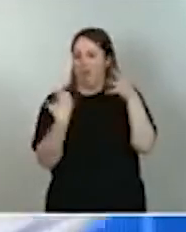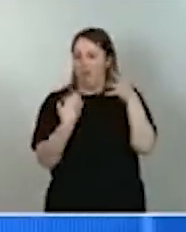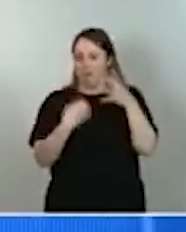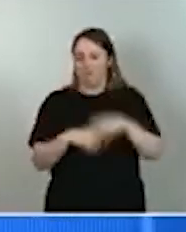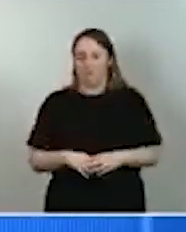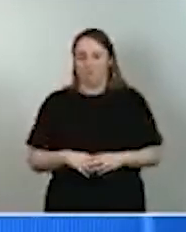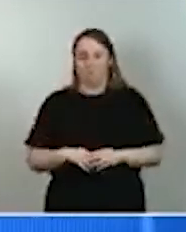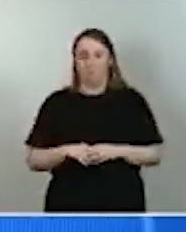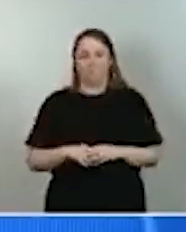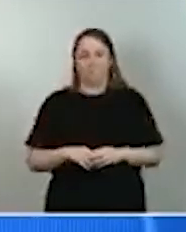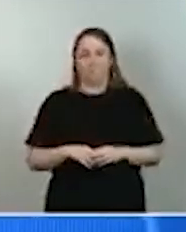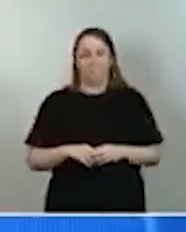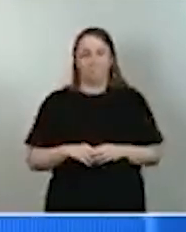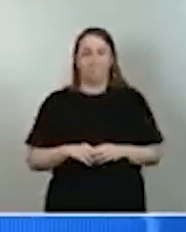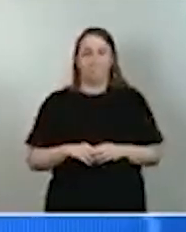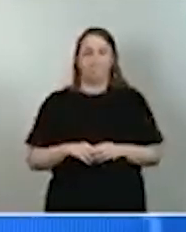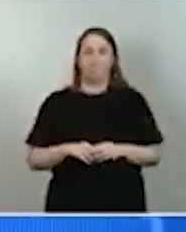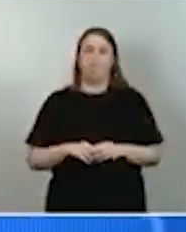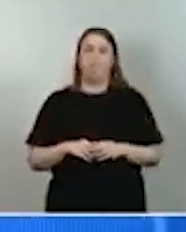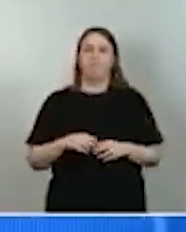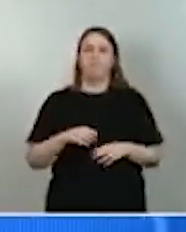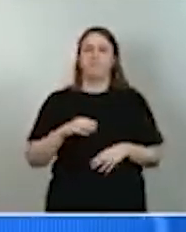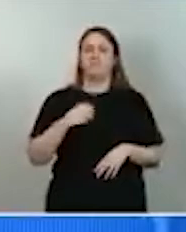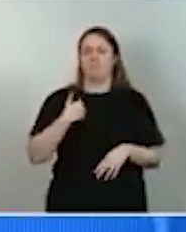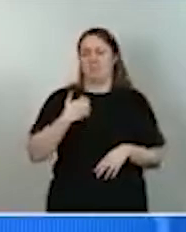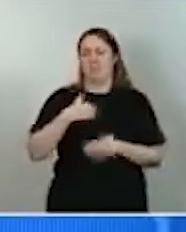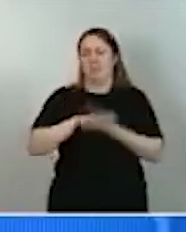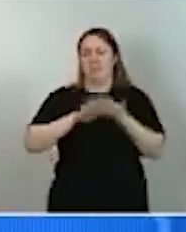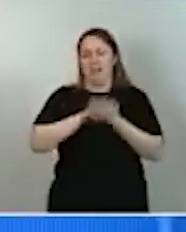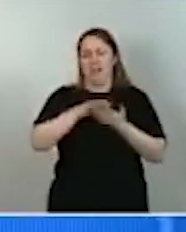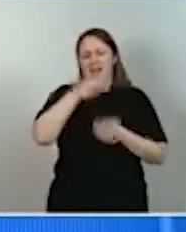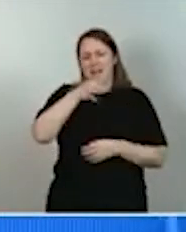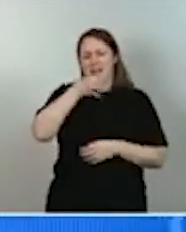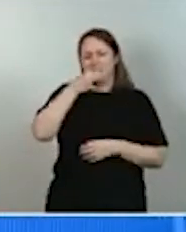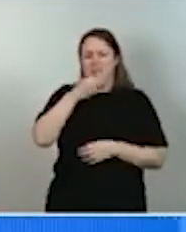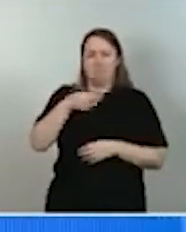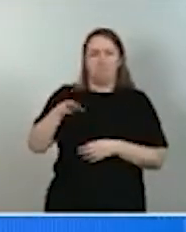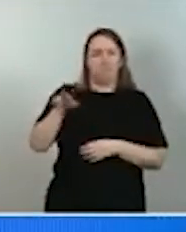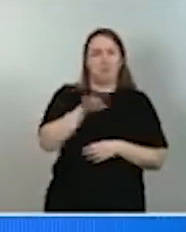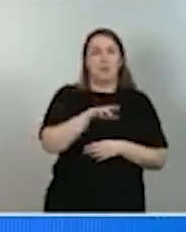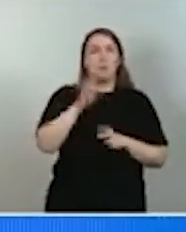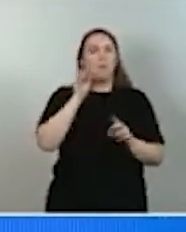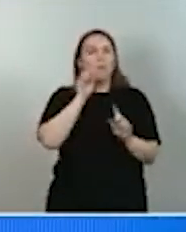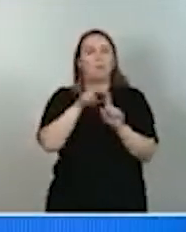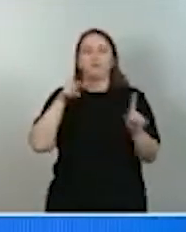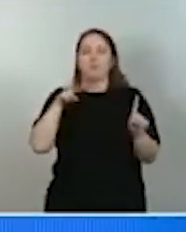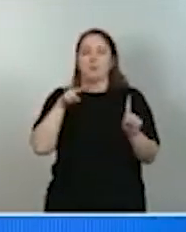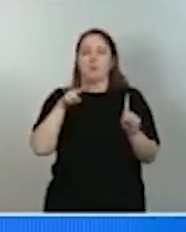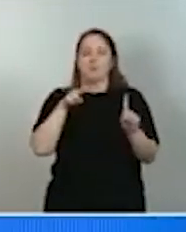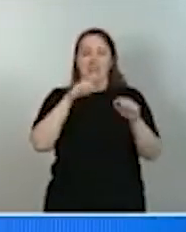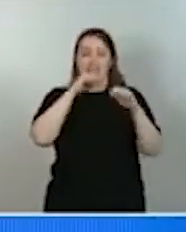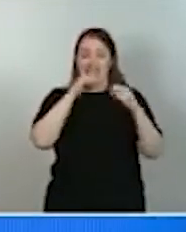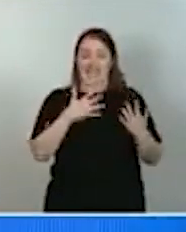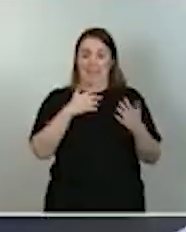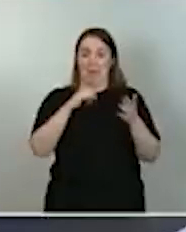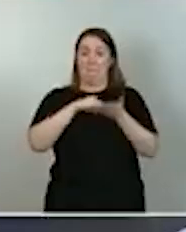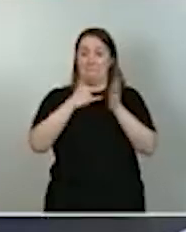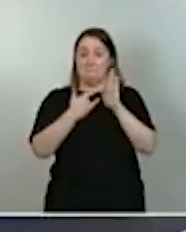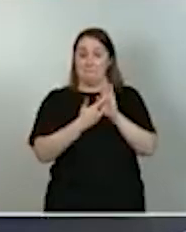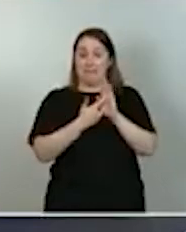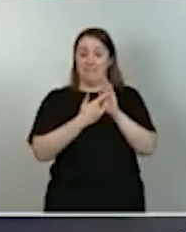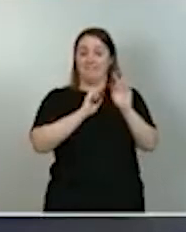Hemos señalado reiteradamente que desde el punto de vista cuantitativo este programa de inversiones y reformas,